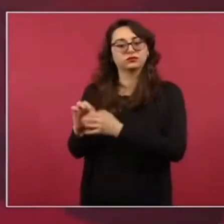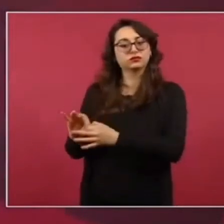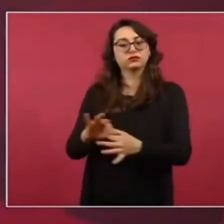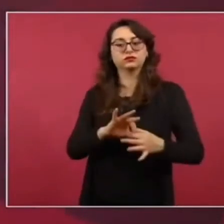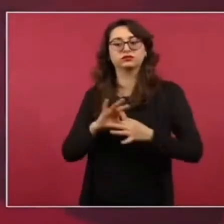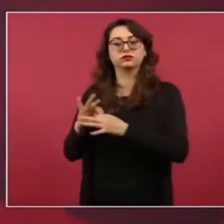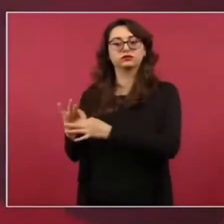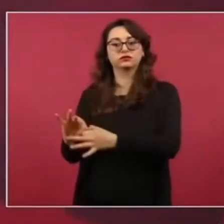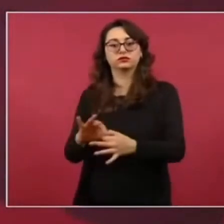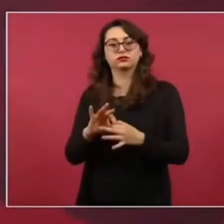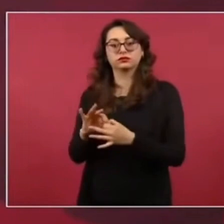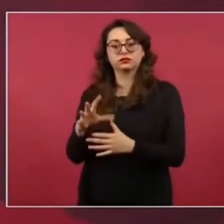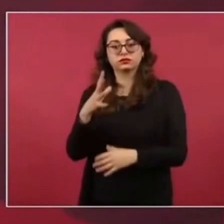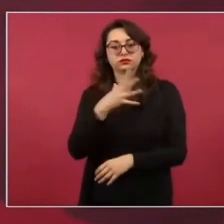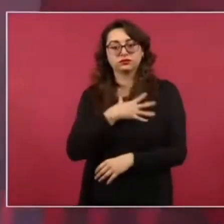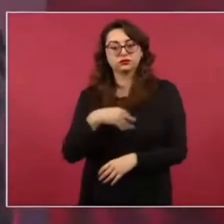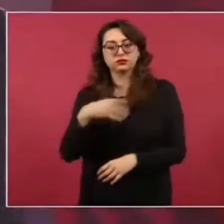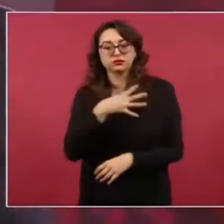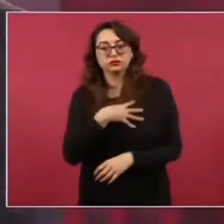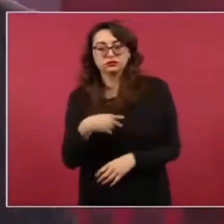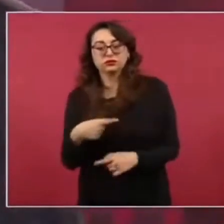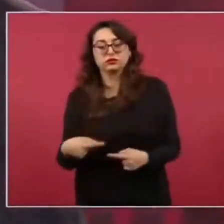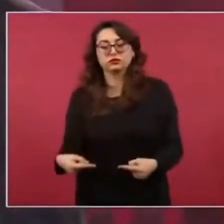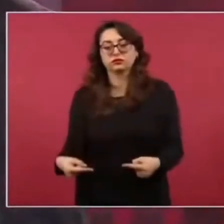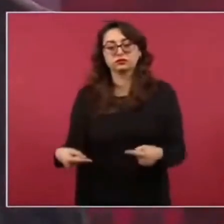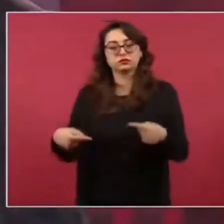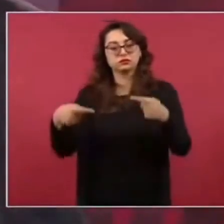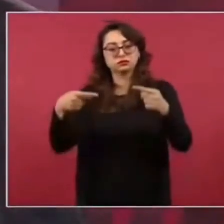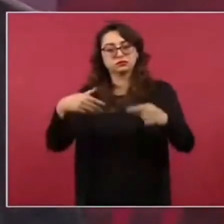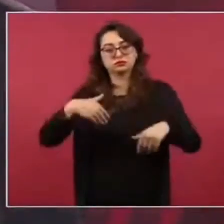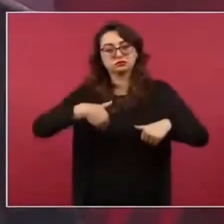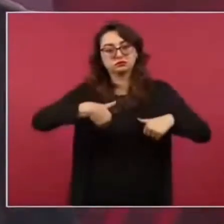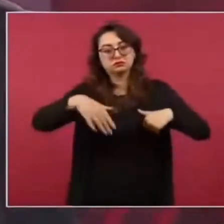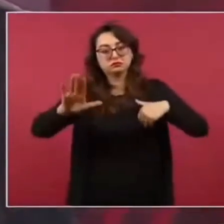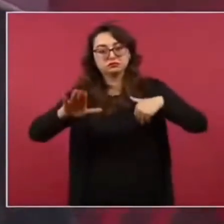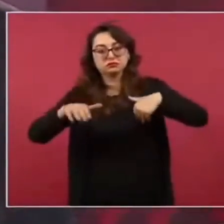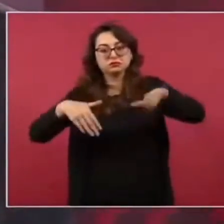queremos que los hijos se vayan,